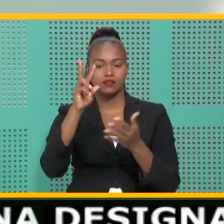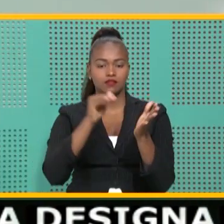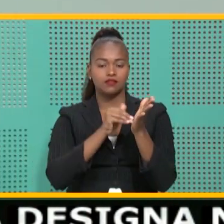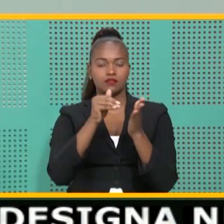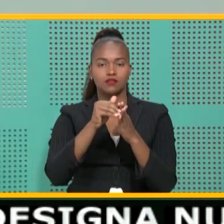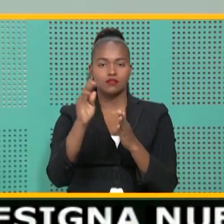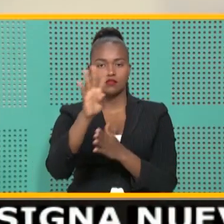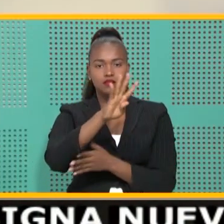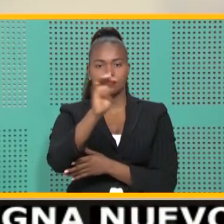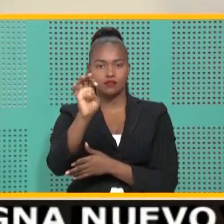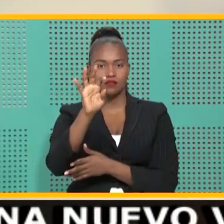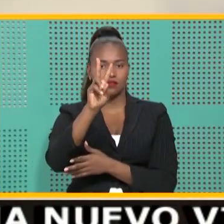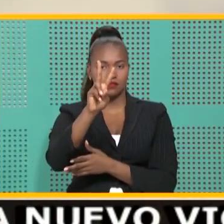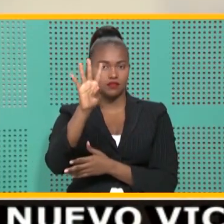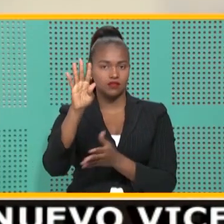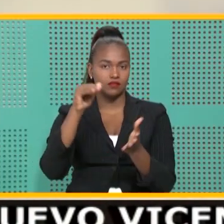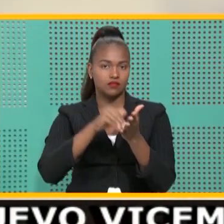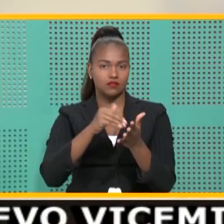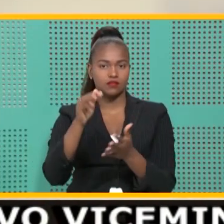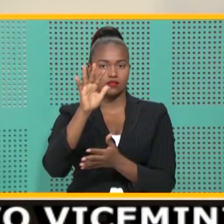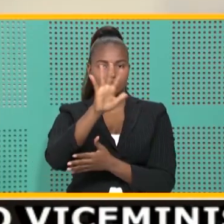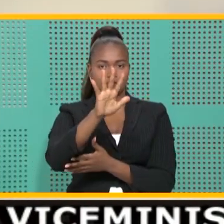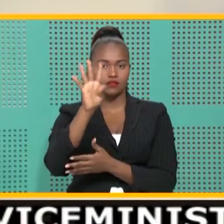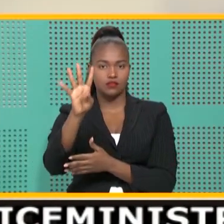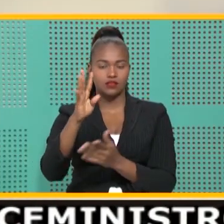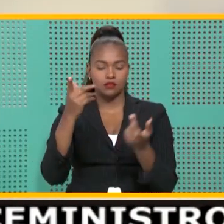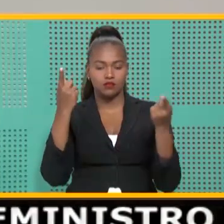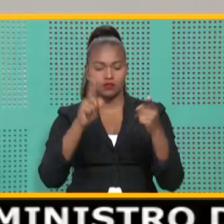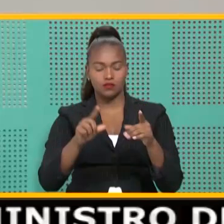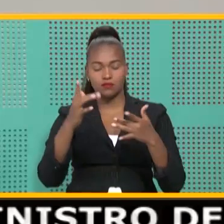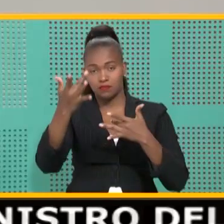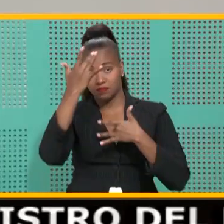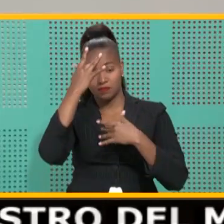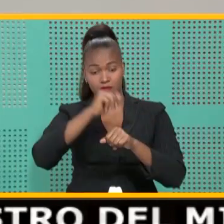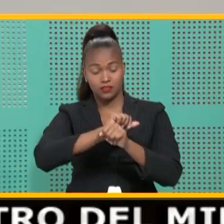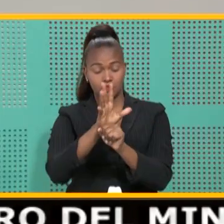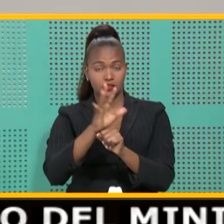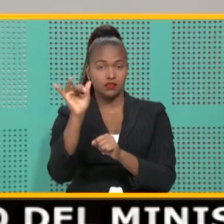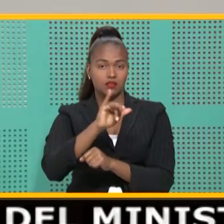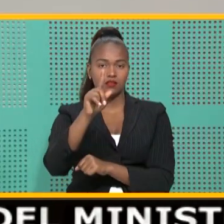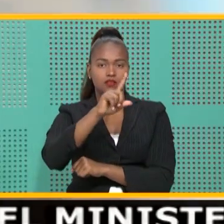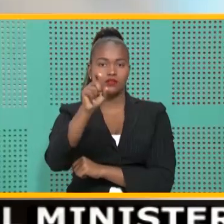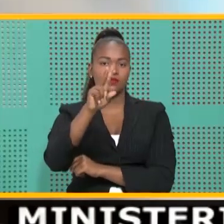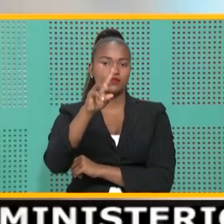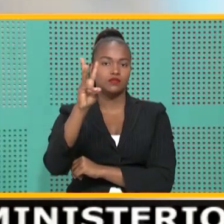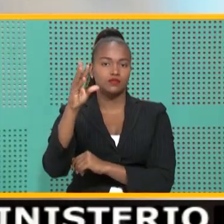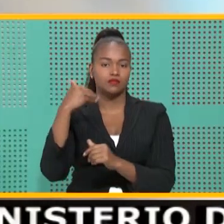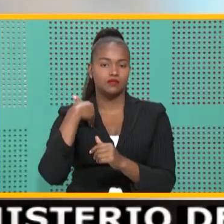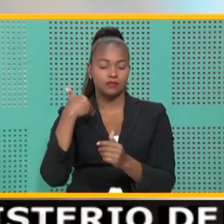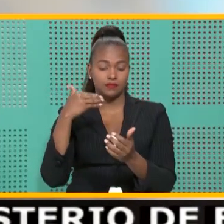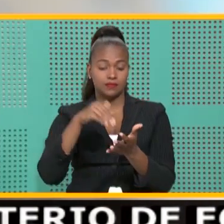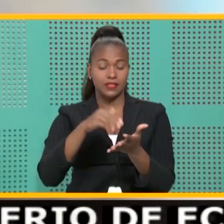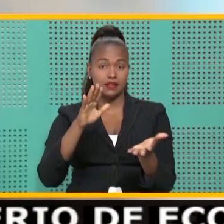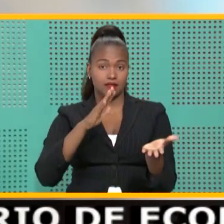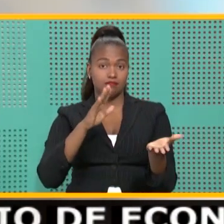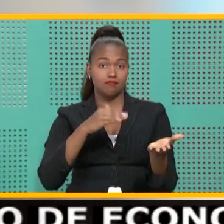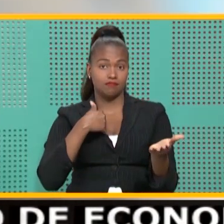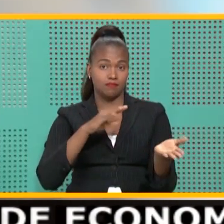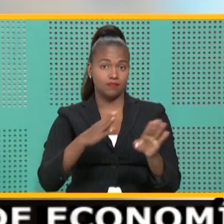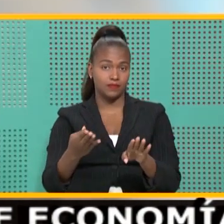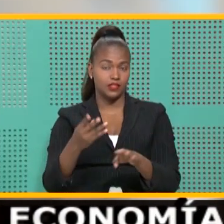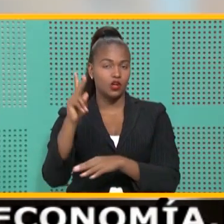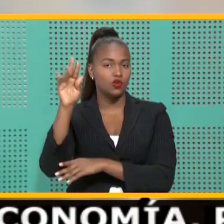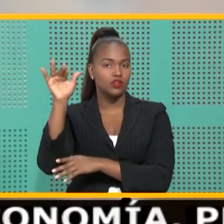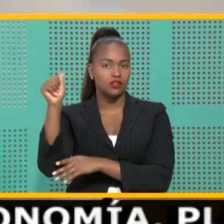.424.054 casos de coronavirus y 126.000 decesos. En Rusia